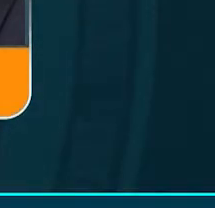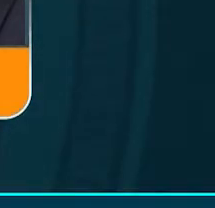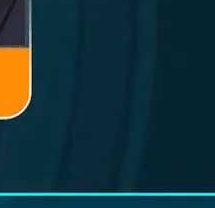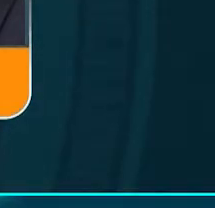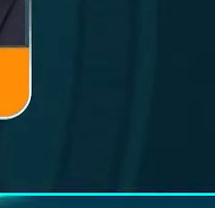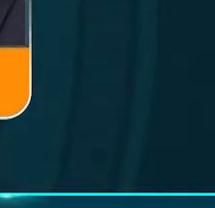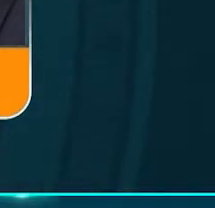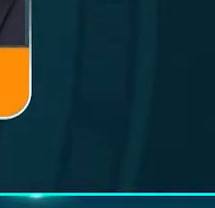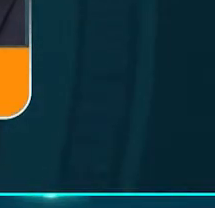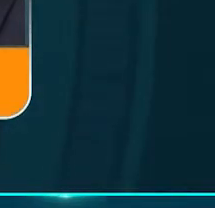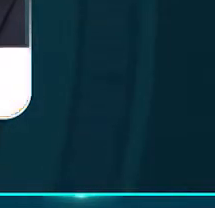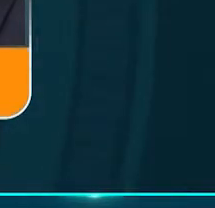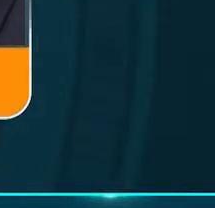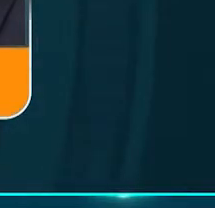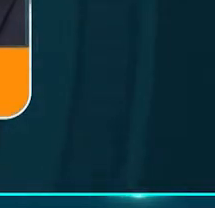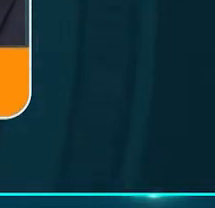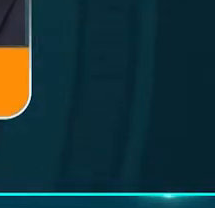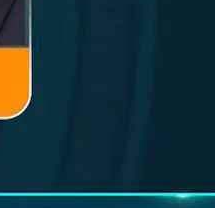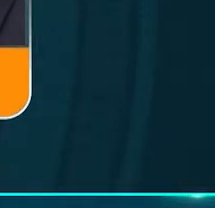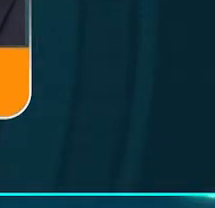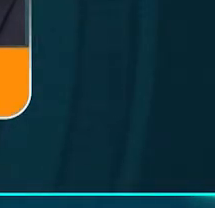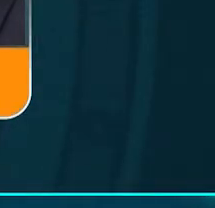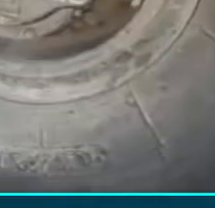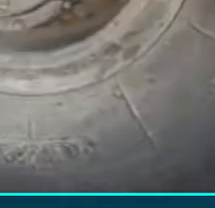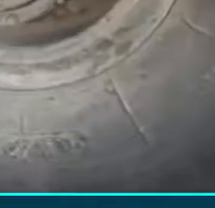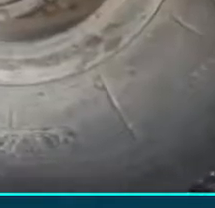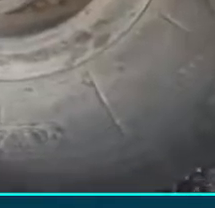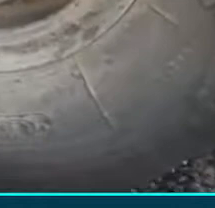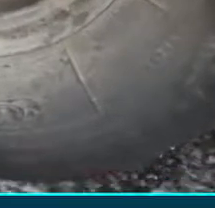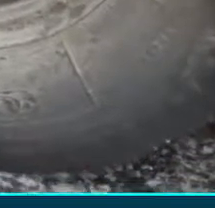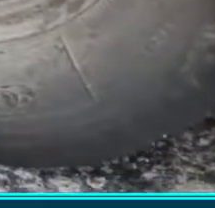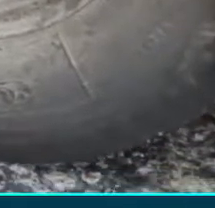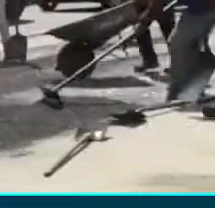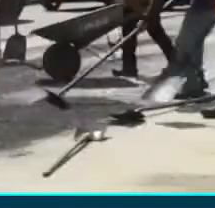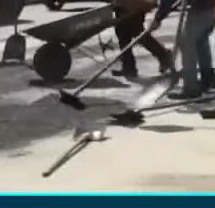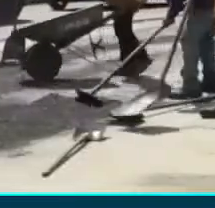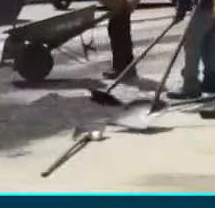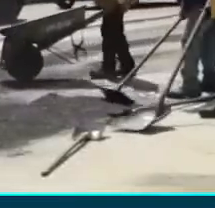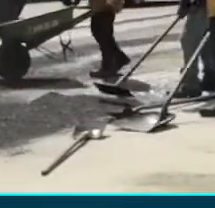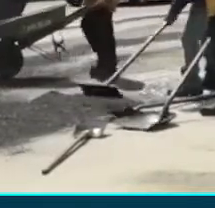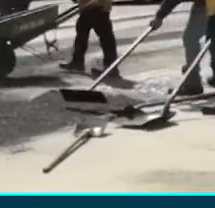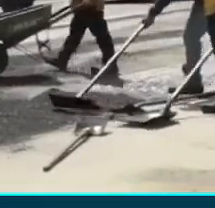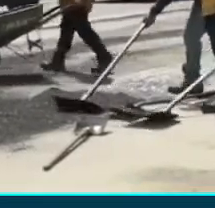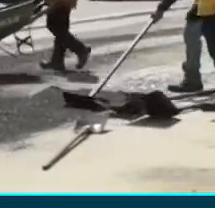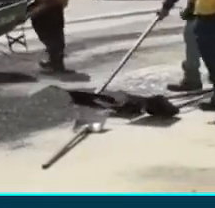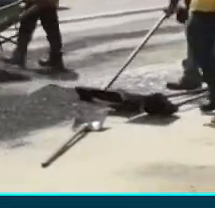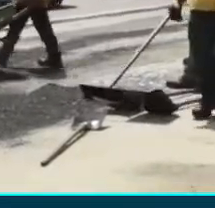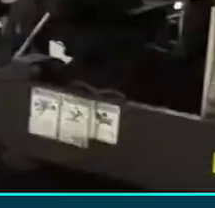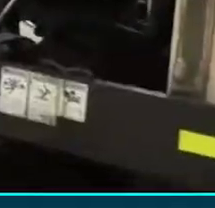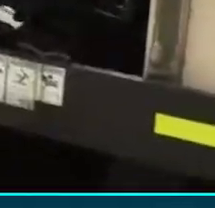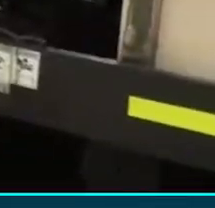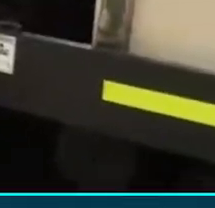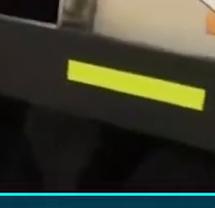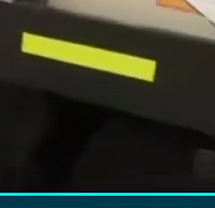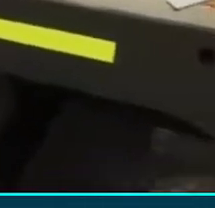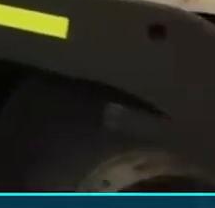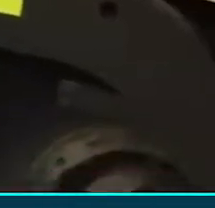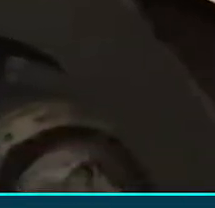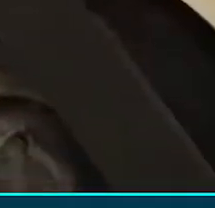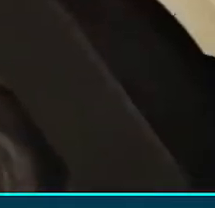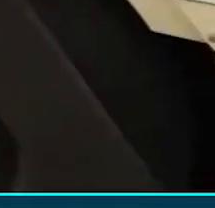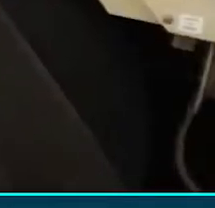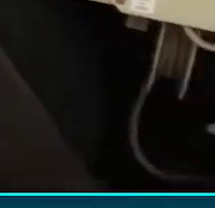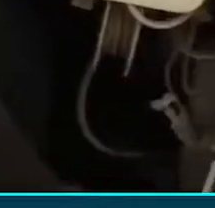embellecimiento de la ciudad. Nosotros vamos realizando cada semana una actividad de embellecimiento en los diferentes